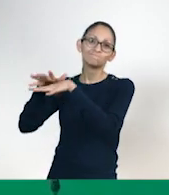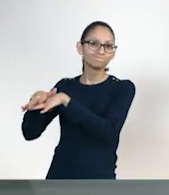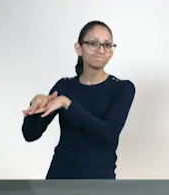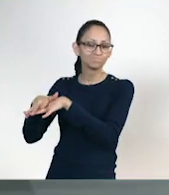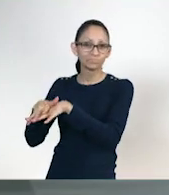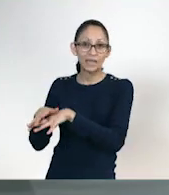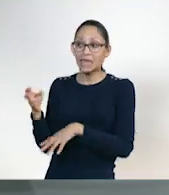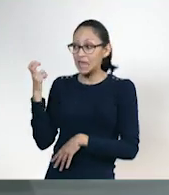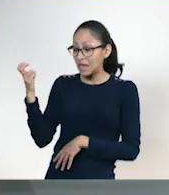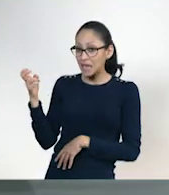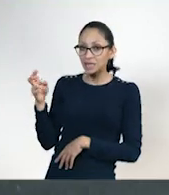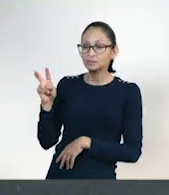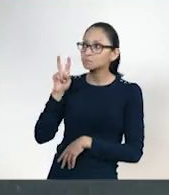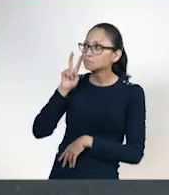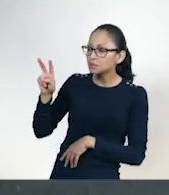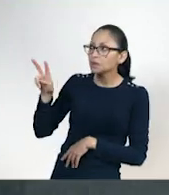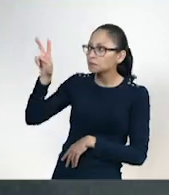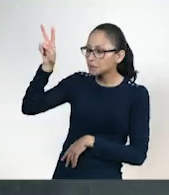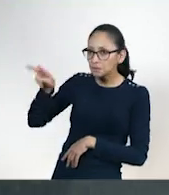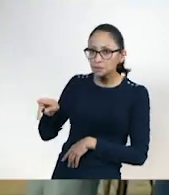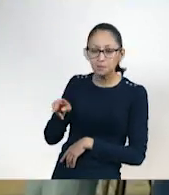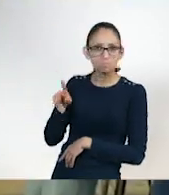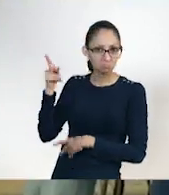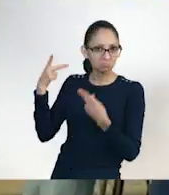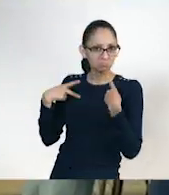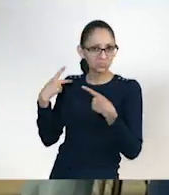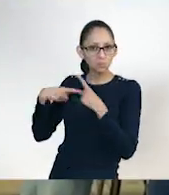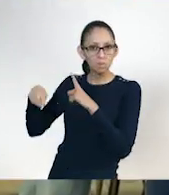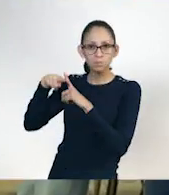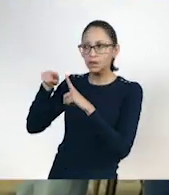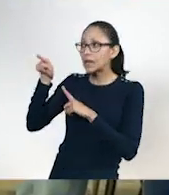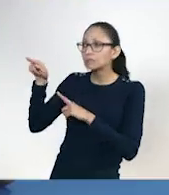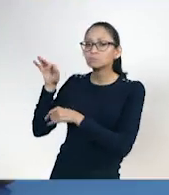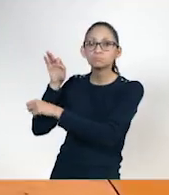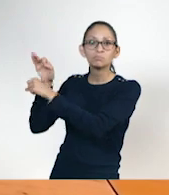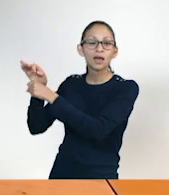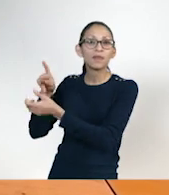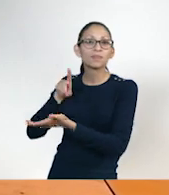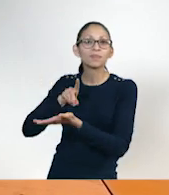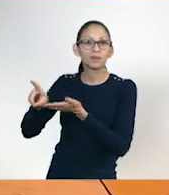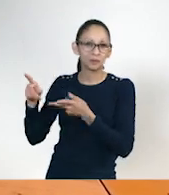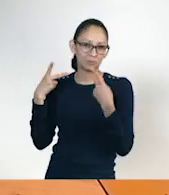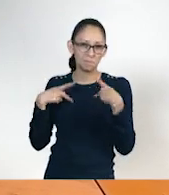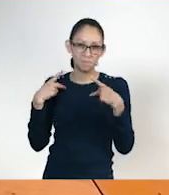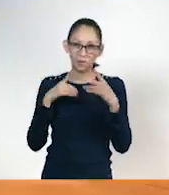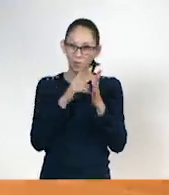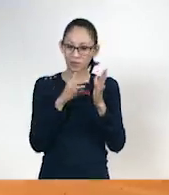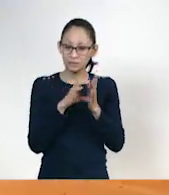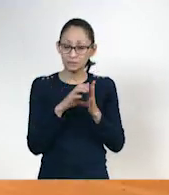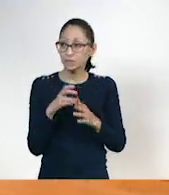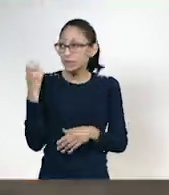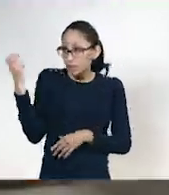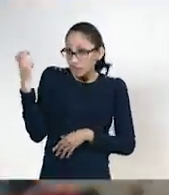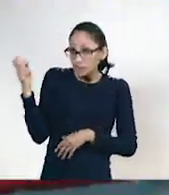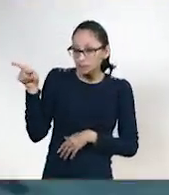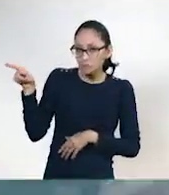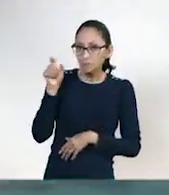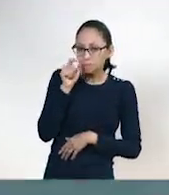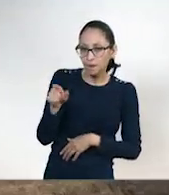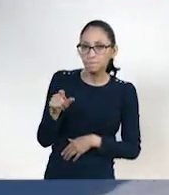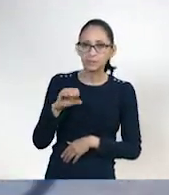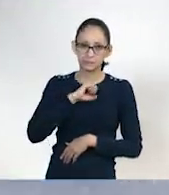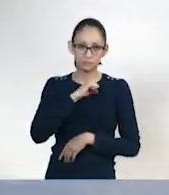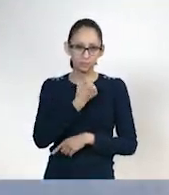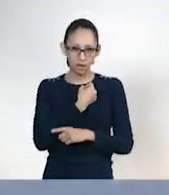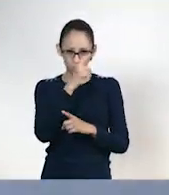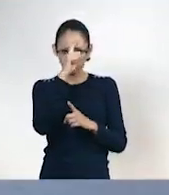gran impacto social positivo que ayuda a promover los derechos de las personas con discapacidad y su contribución en materia de salud